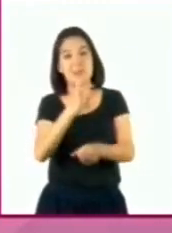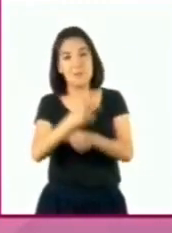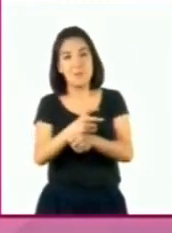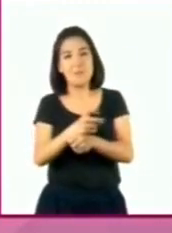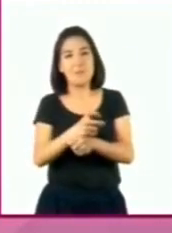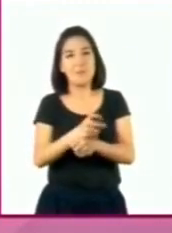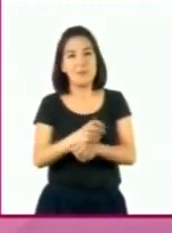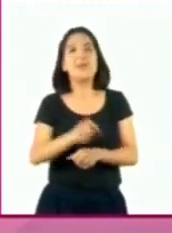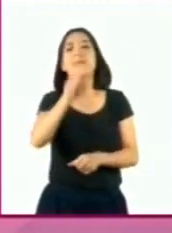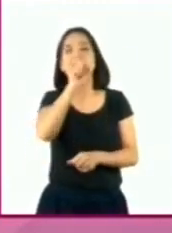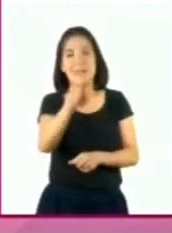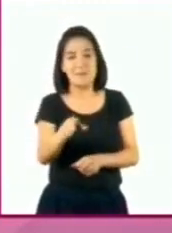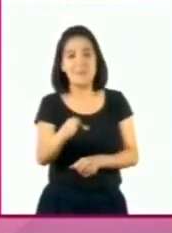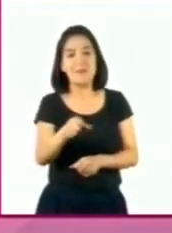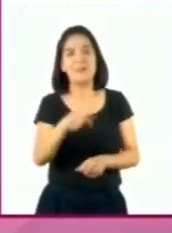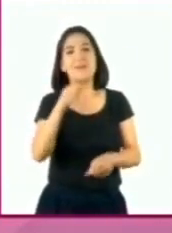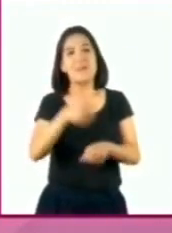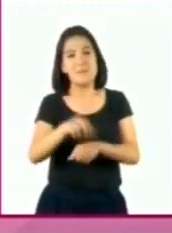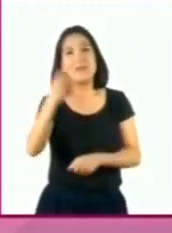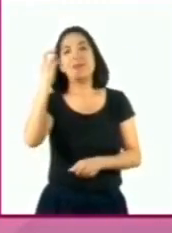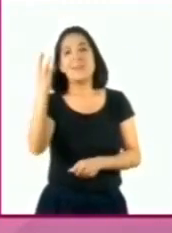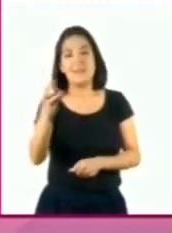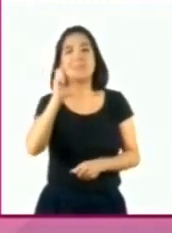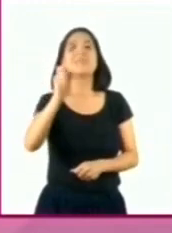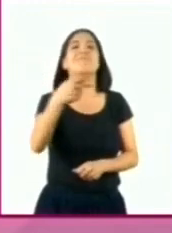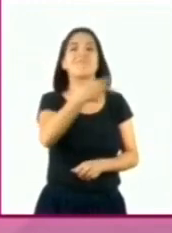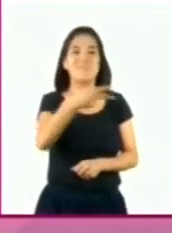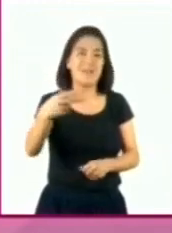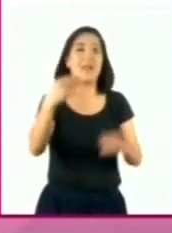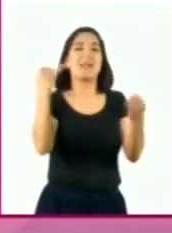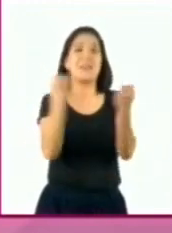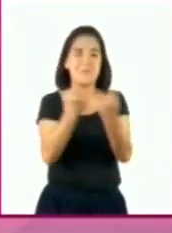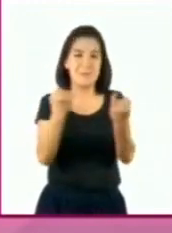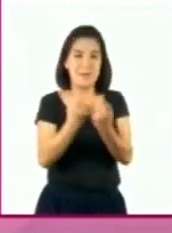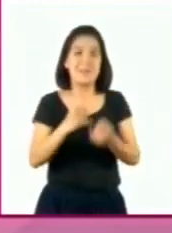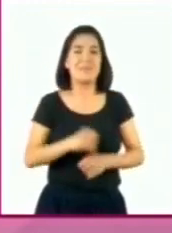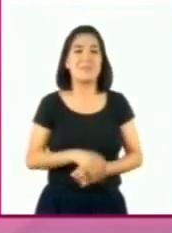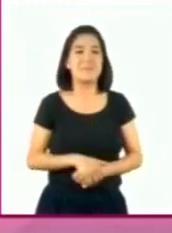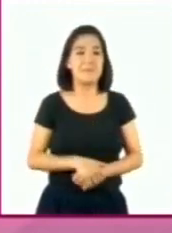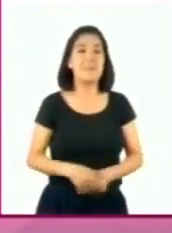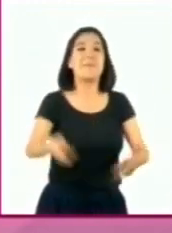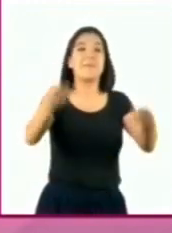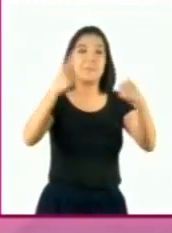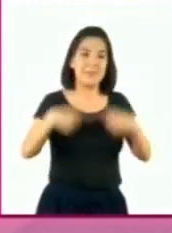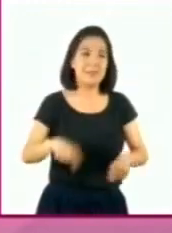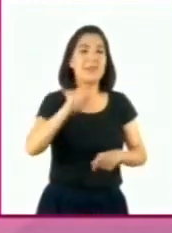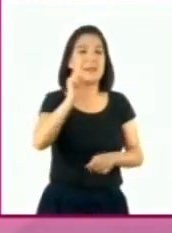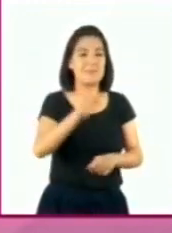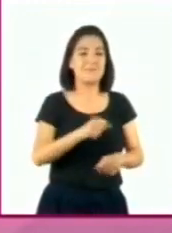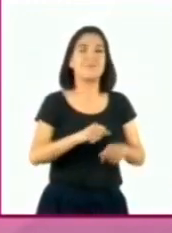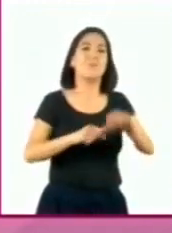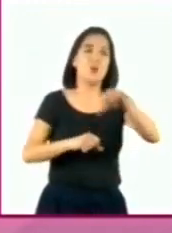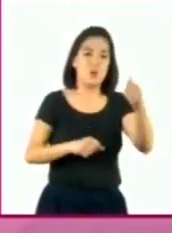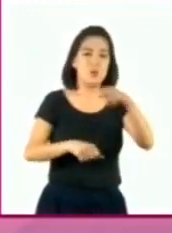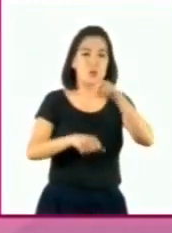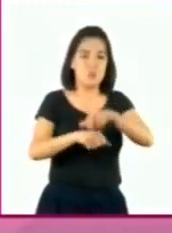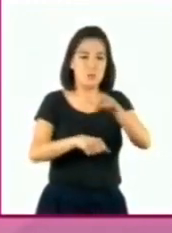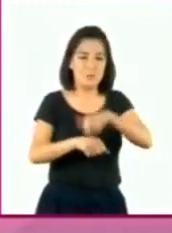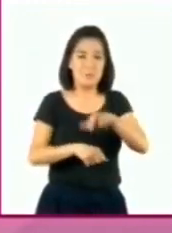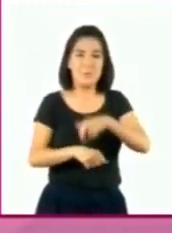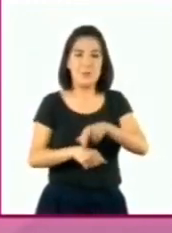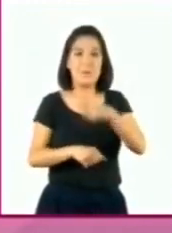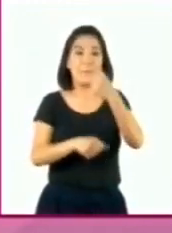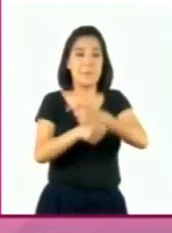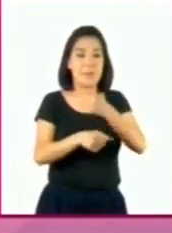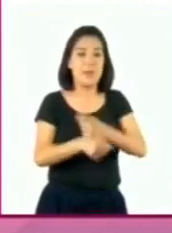también, llegando a otra igualdad. Ahora, pasamos a la siguiente posición. En el primer